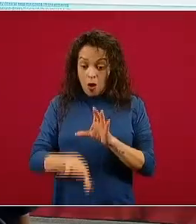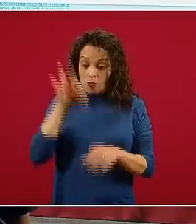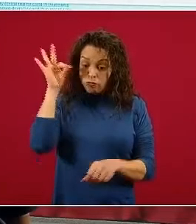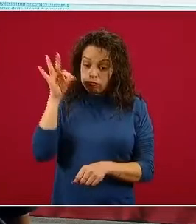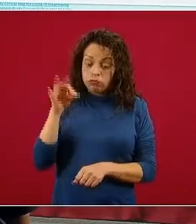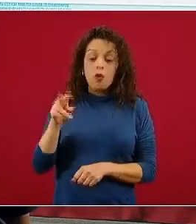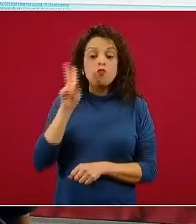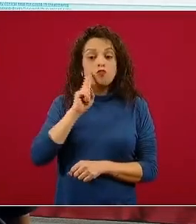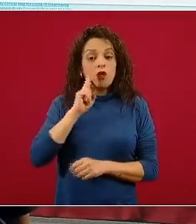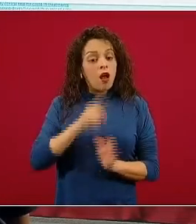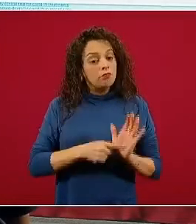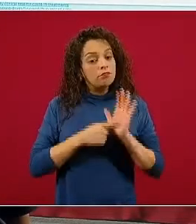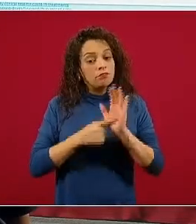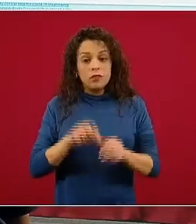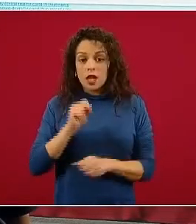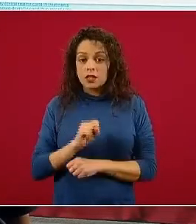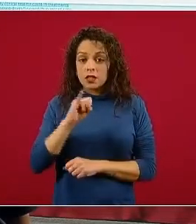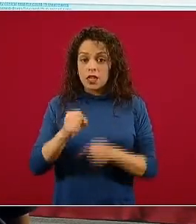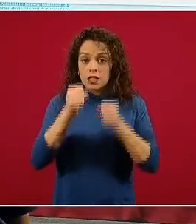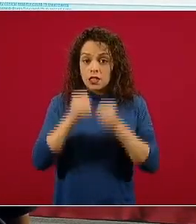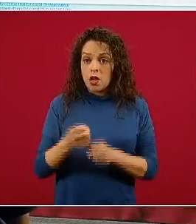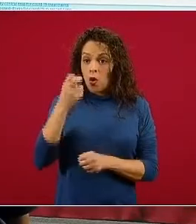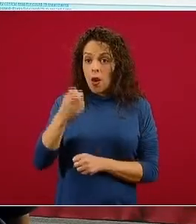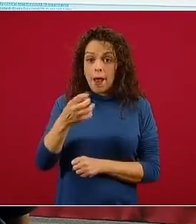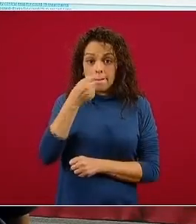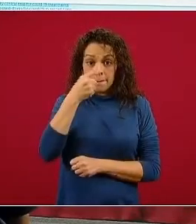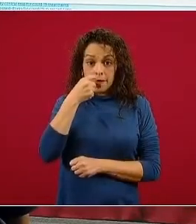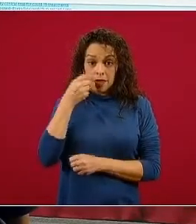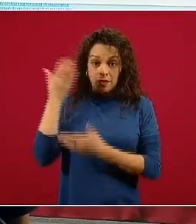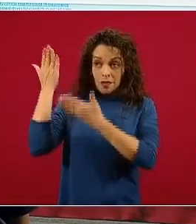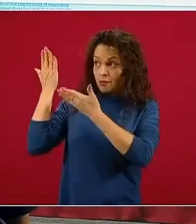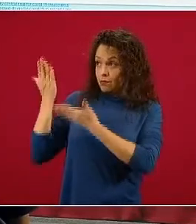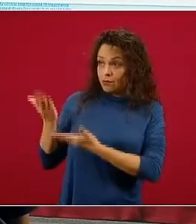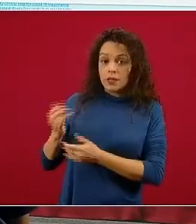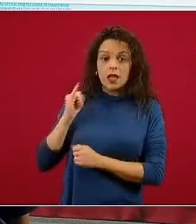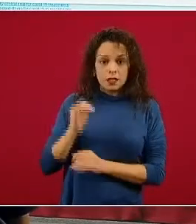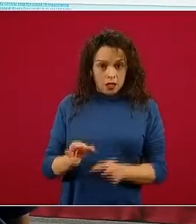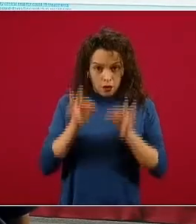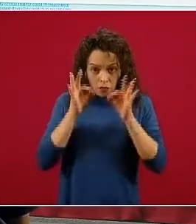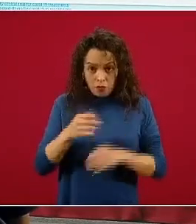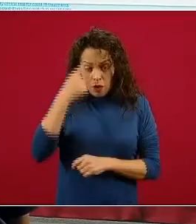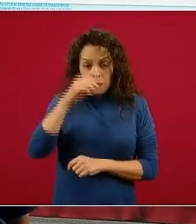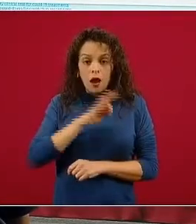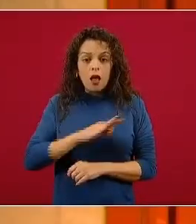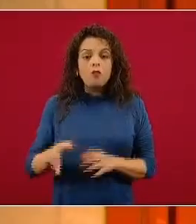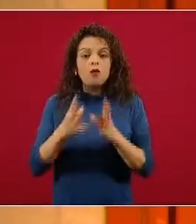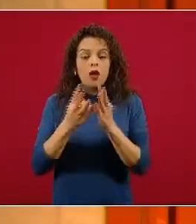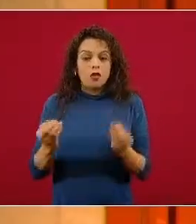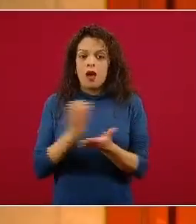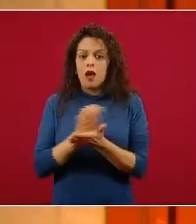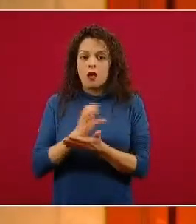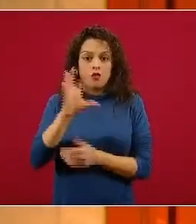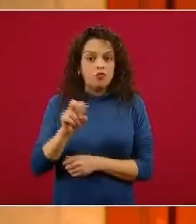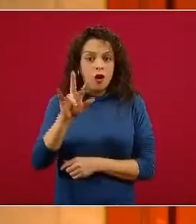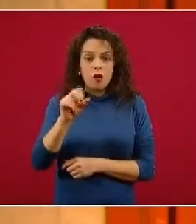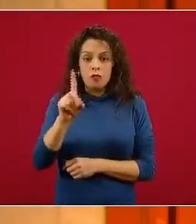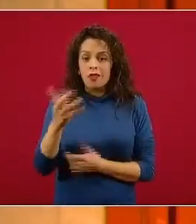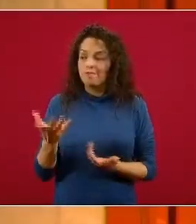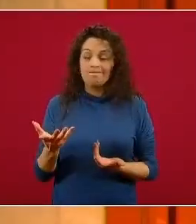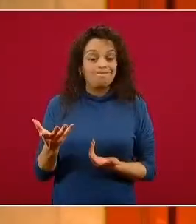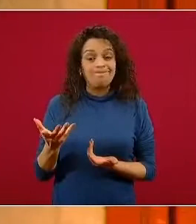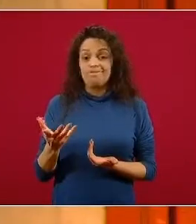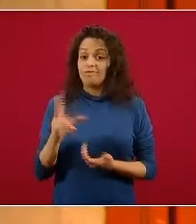apoye que alguno de estos medicamentos es efectivo para el tratamiento de COVID. En la práctica cotidiana,